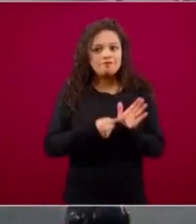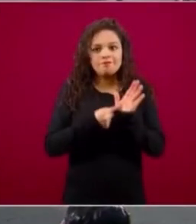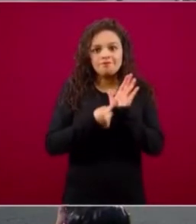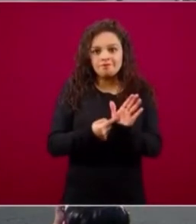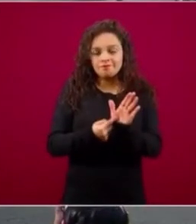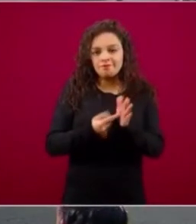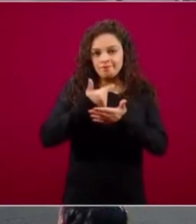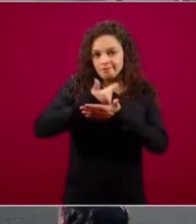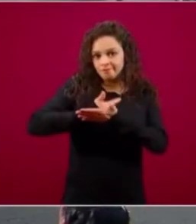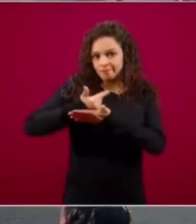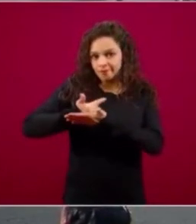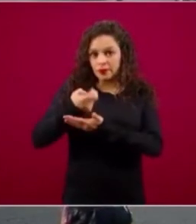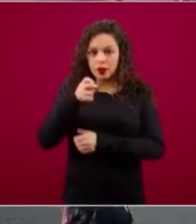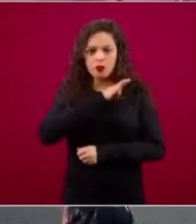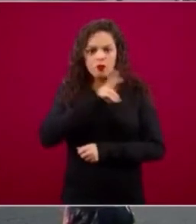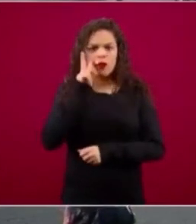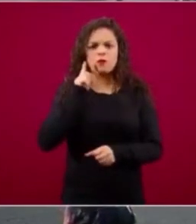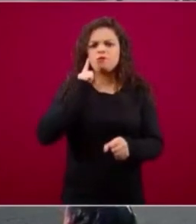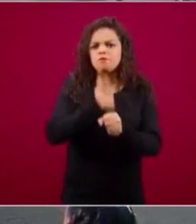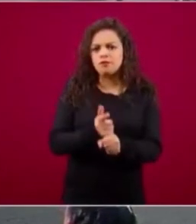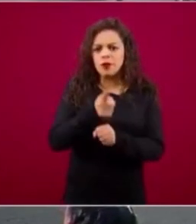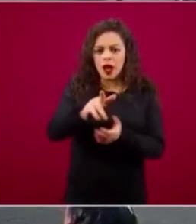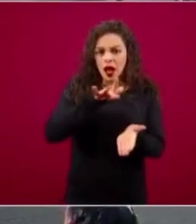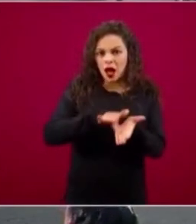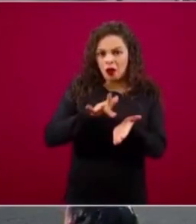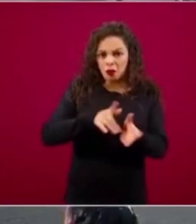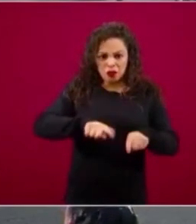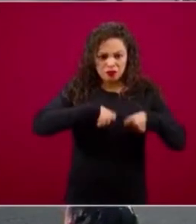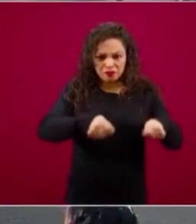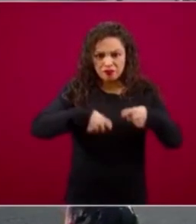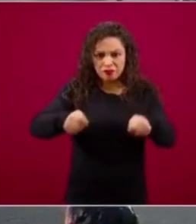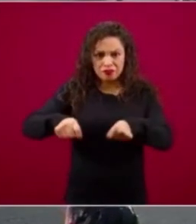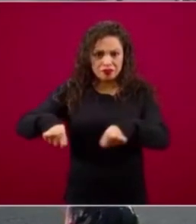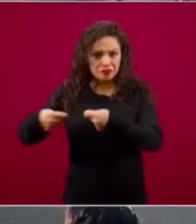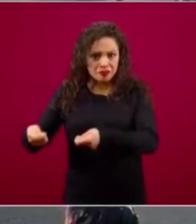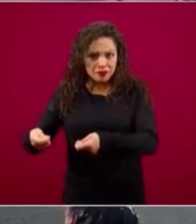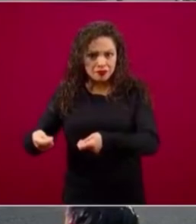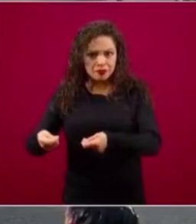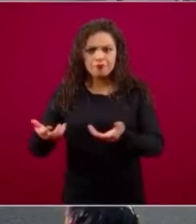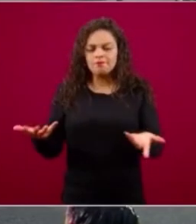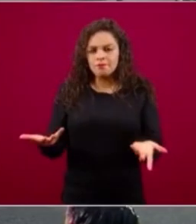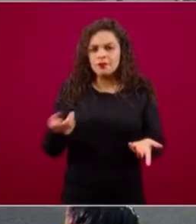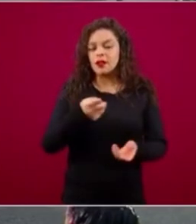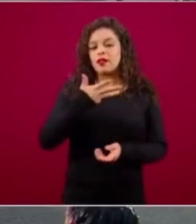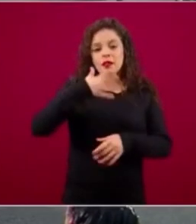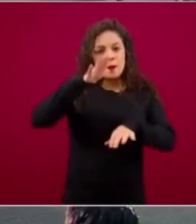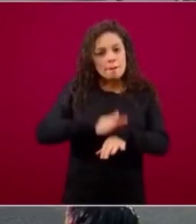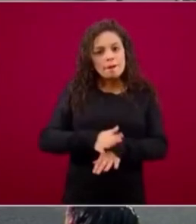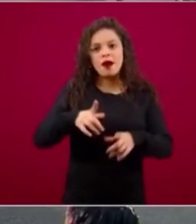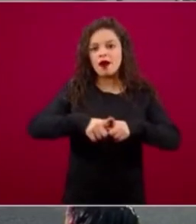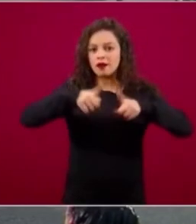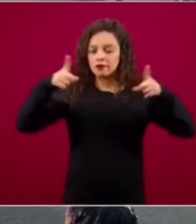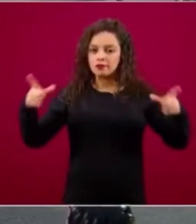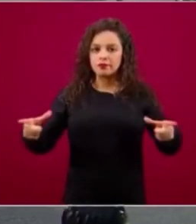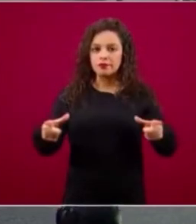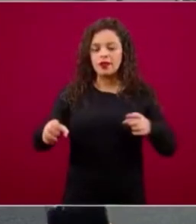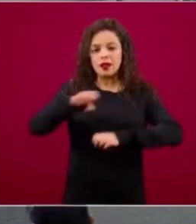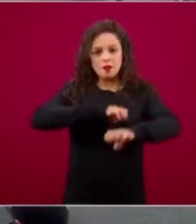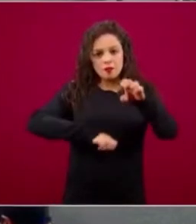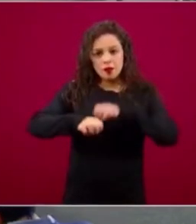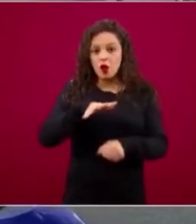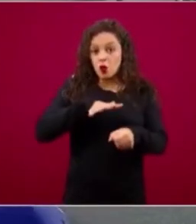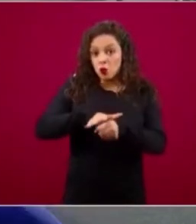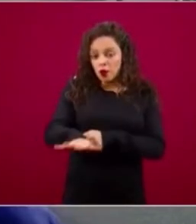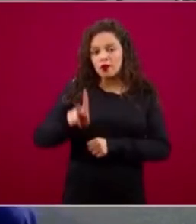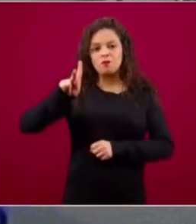de dar un apoyo, estamos dando un apoyo donde hay más empresas, las microempresas, y esas son las